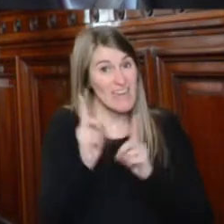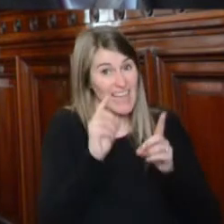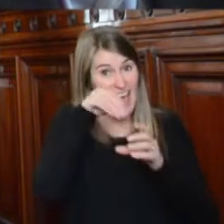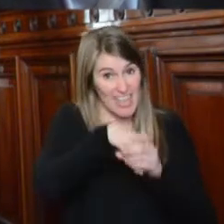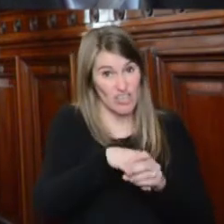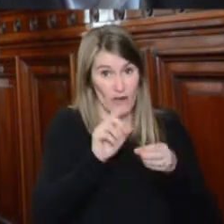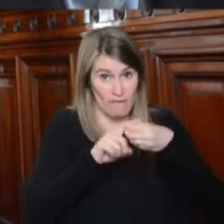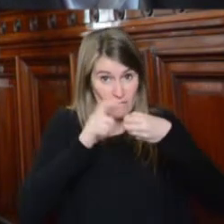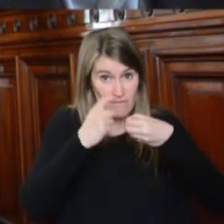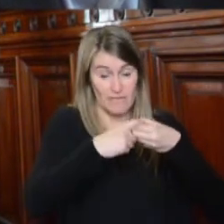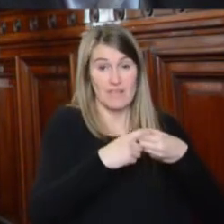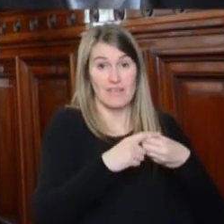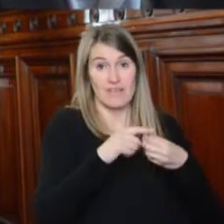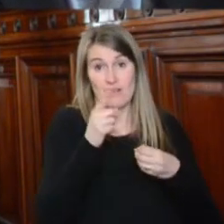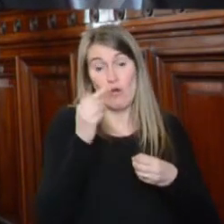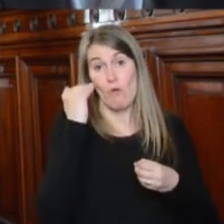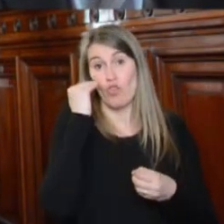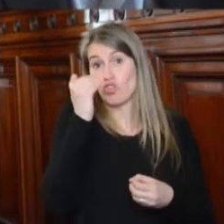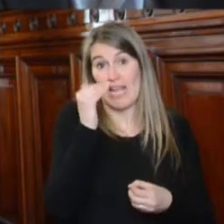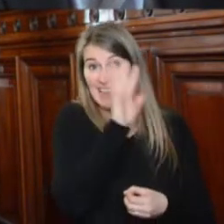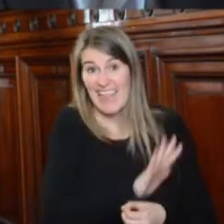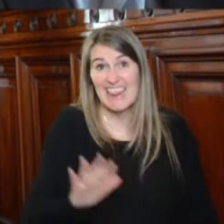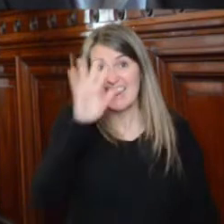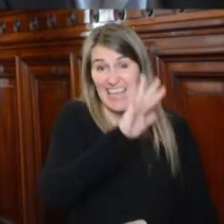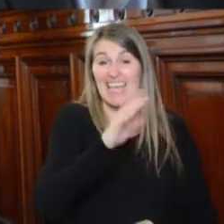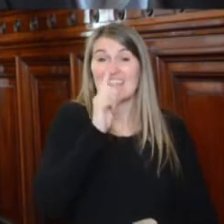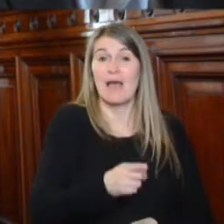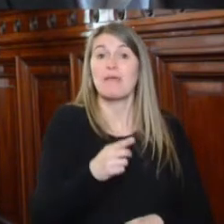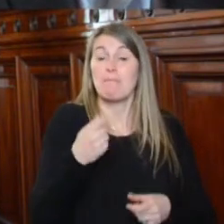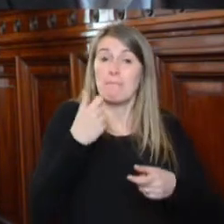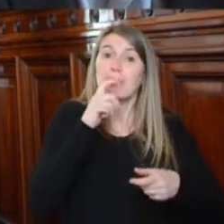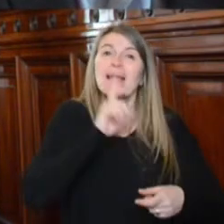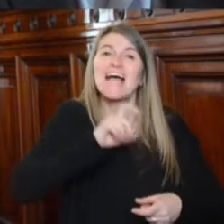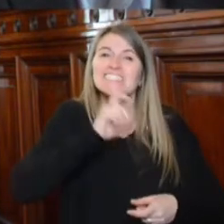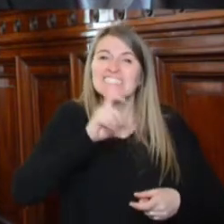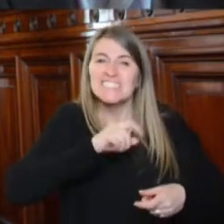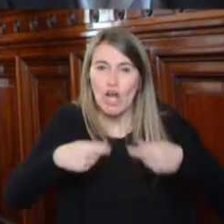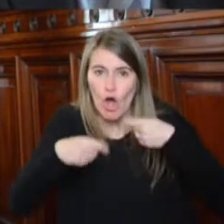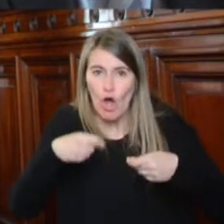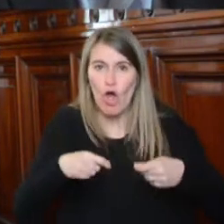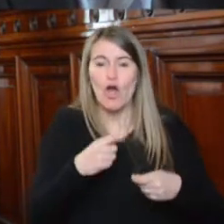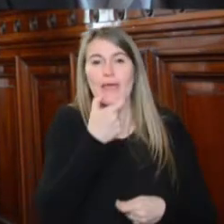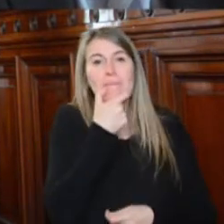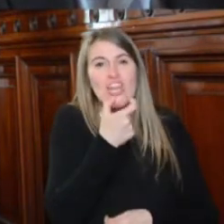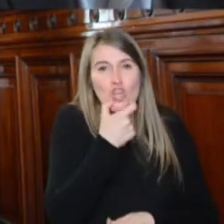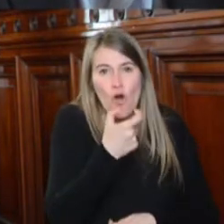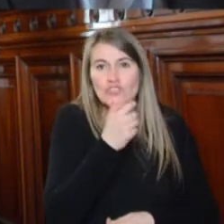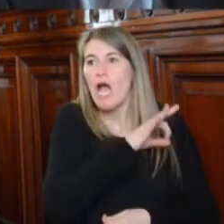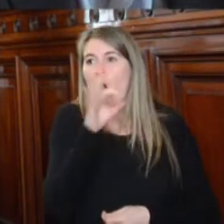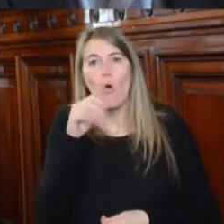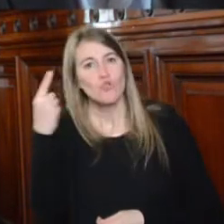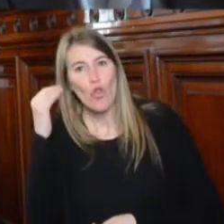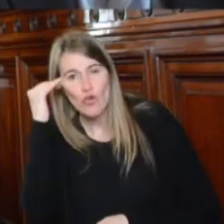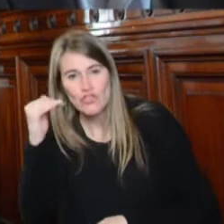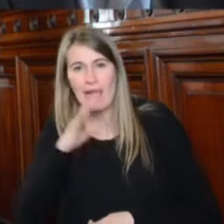Federación Nacional de Docentes Universitarios de los jerárquicos mineros del plástico de Mendoza empleados de la obra social docente, entre muchos otros. Un